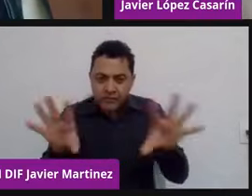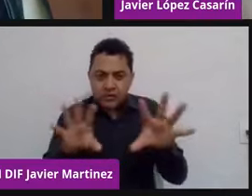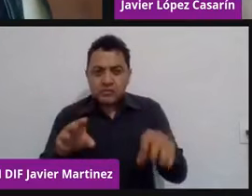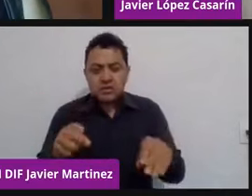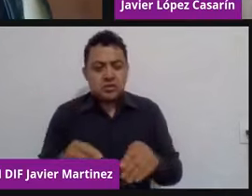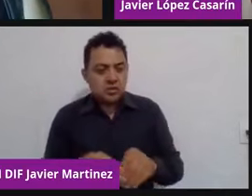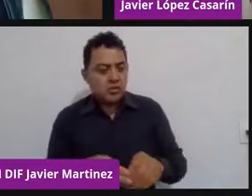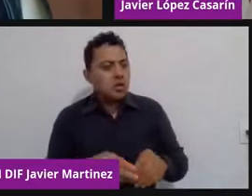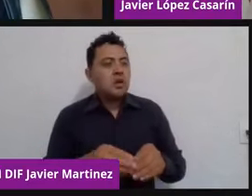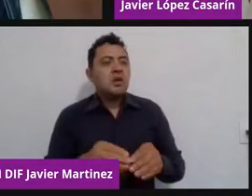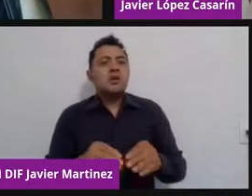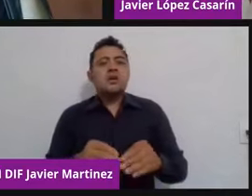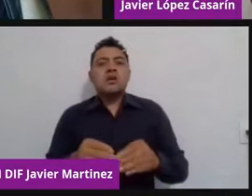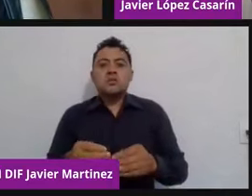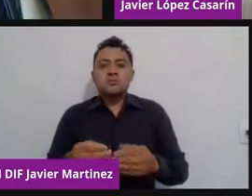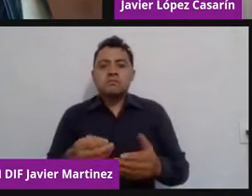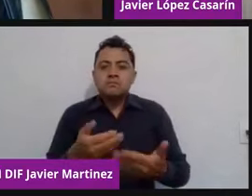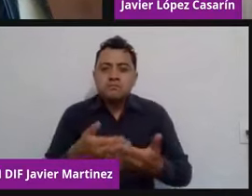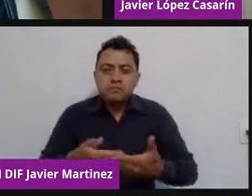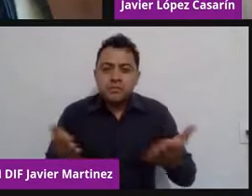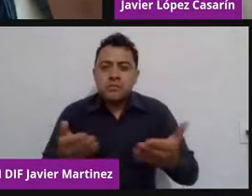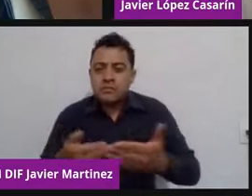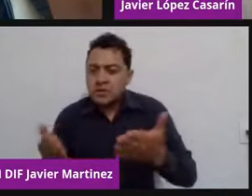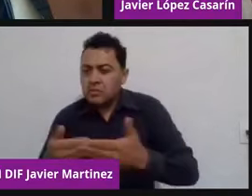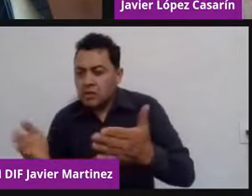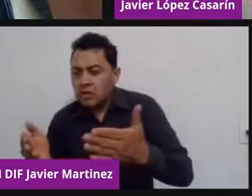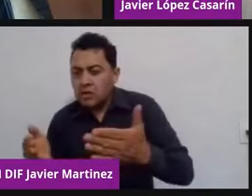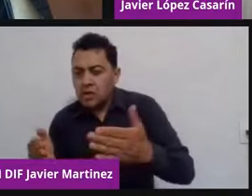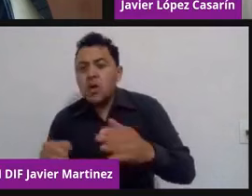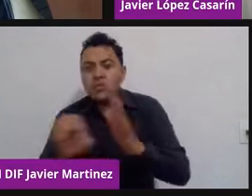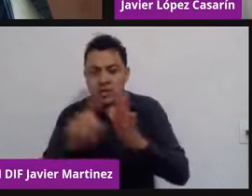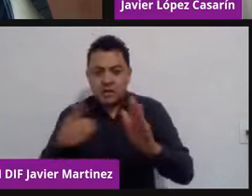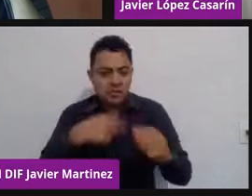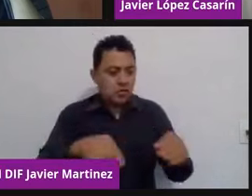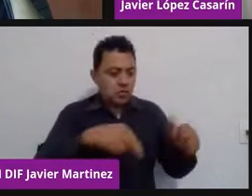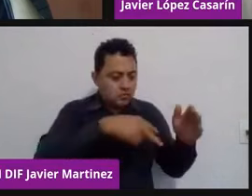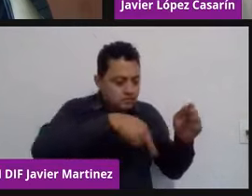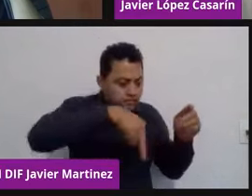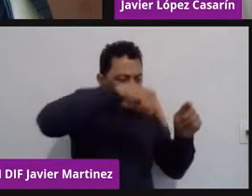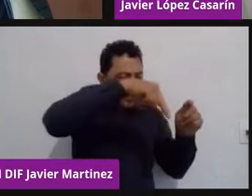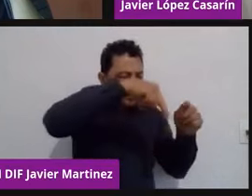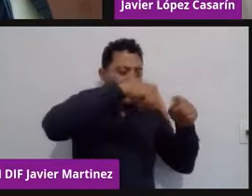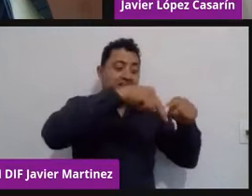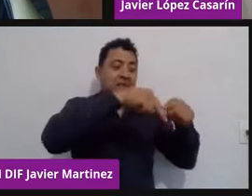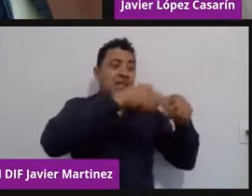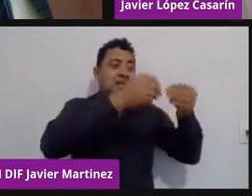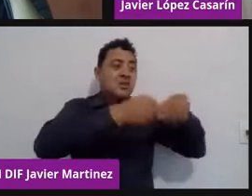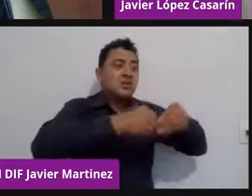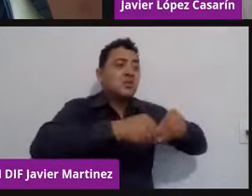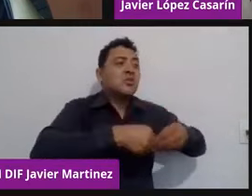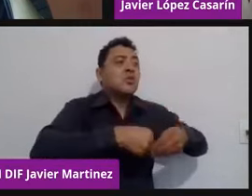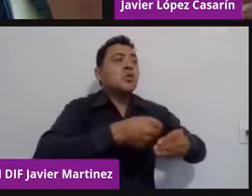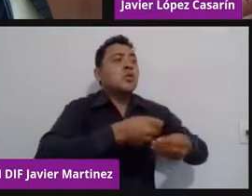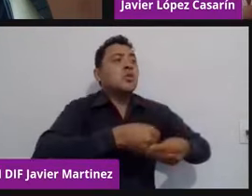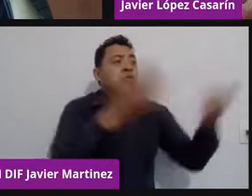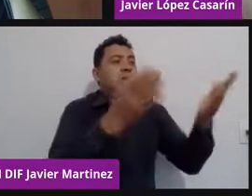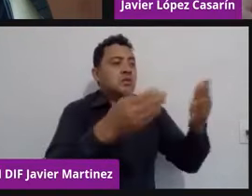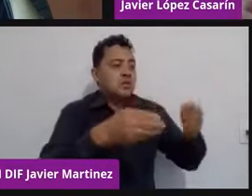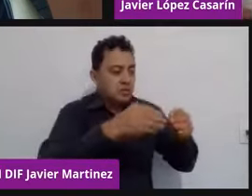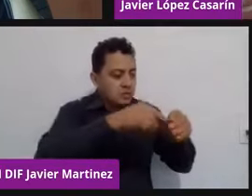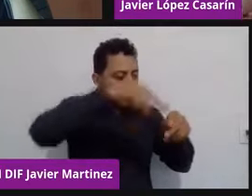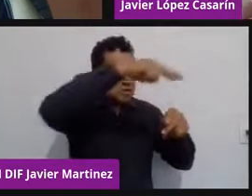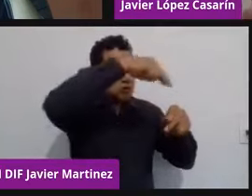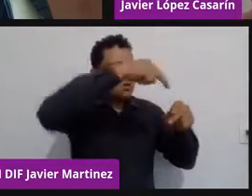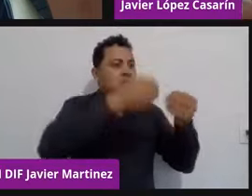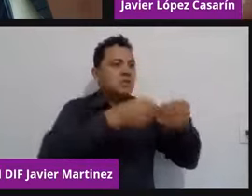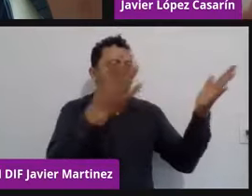ya no arranco del cero. Ya estoy arrancando en el piso uno, para otros el dos, para otros el tres. Y como especie vamos creciendo. Y de repente nos estamos dando